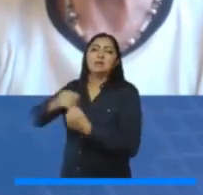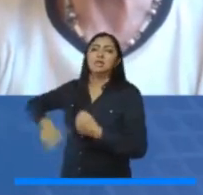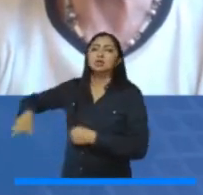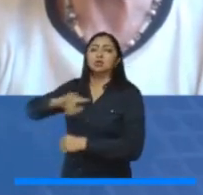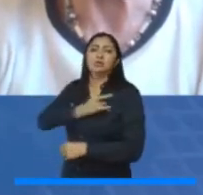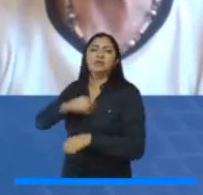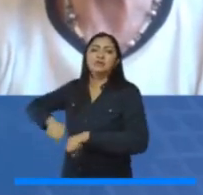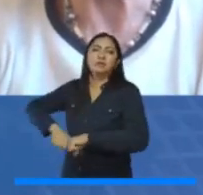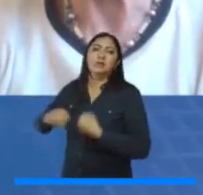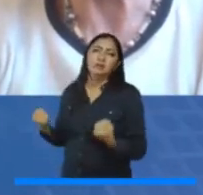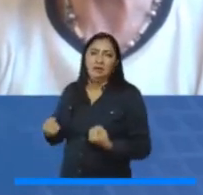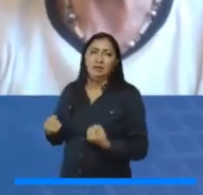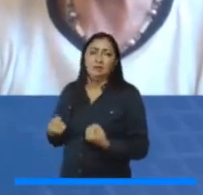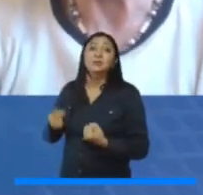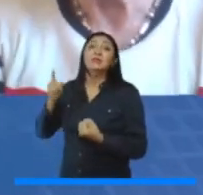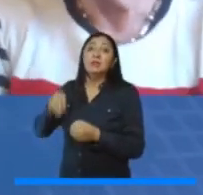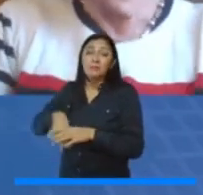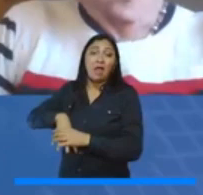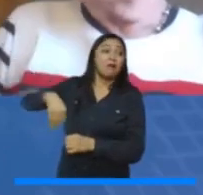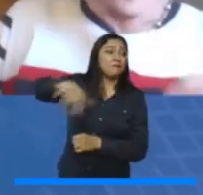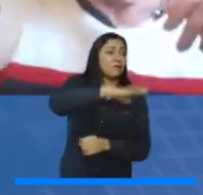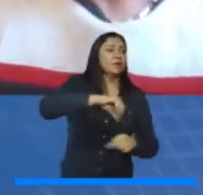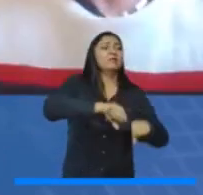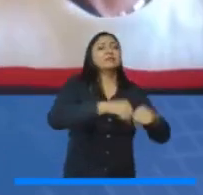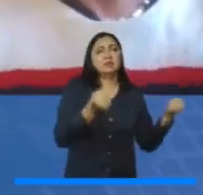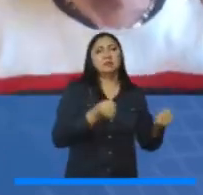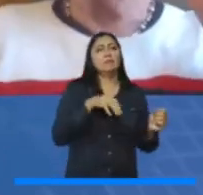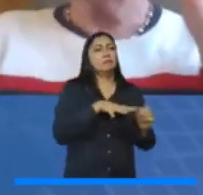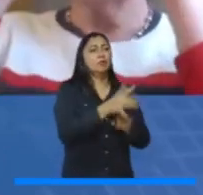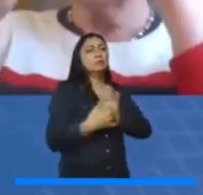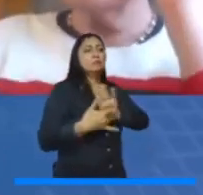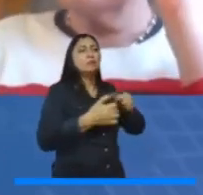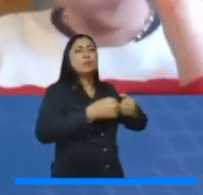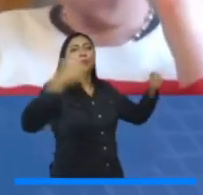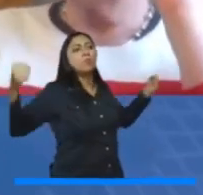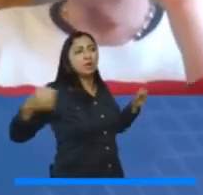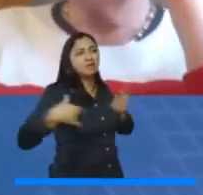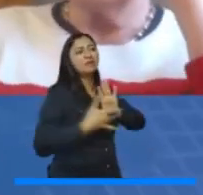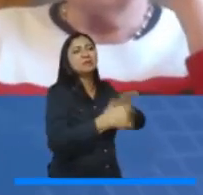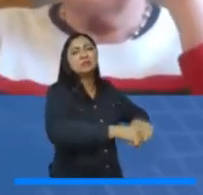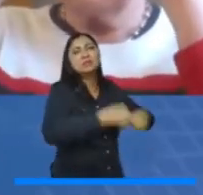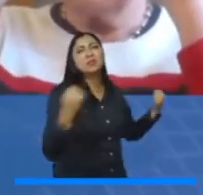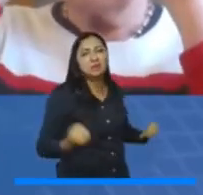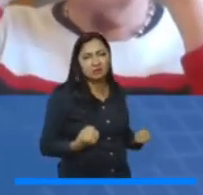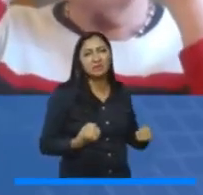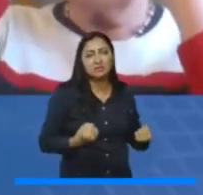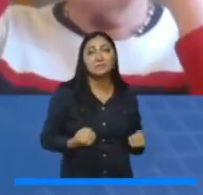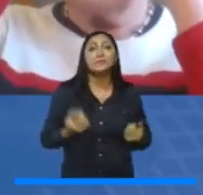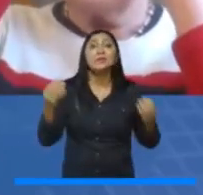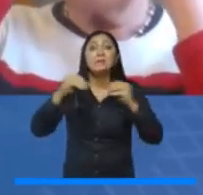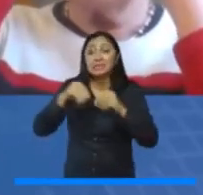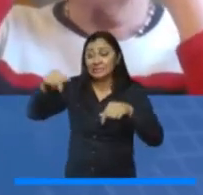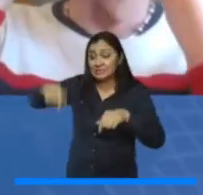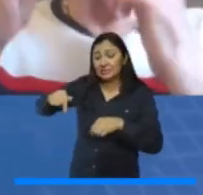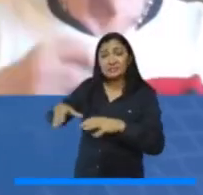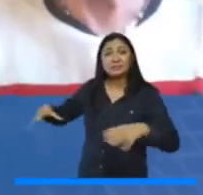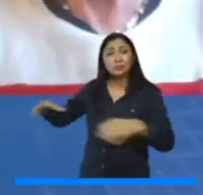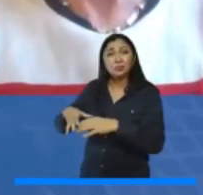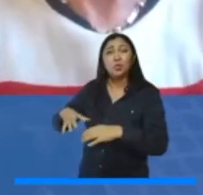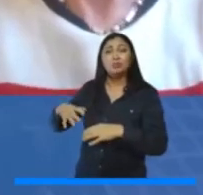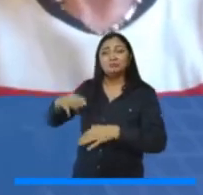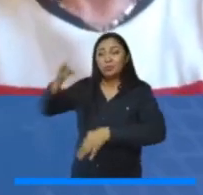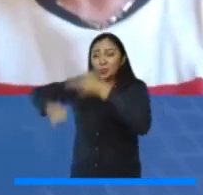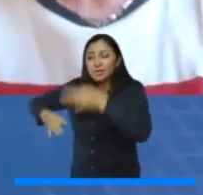externos que perturban. Inclusive, la misma interpretación que del aparato jurídico se hace a la autonomía universitaria. Un desconocimiento